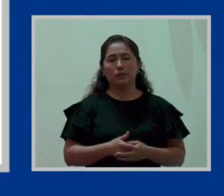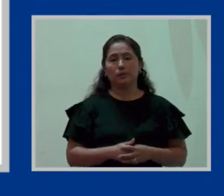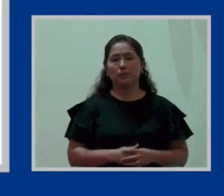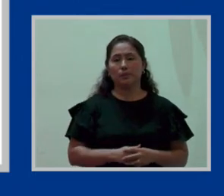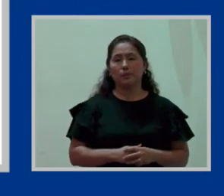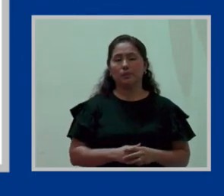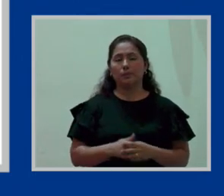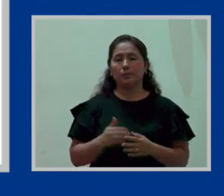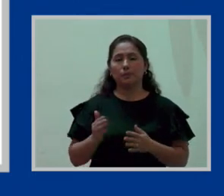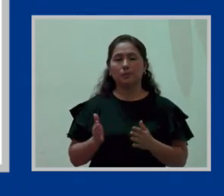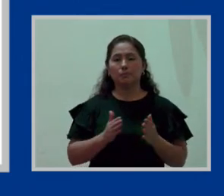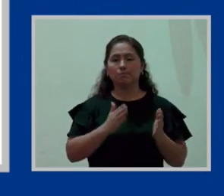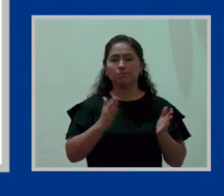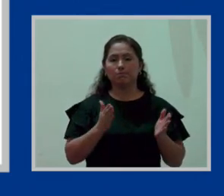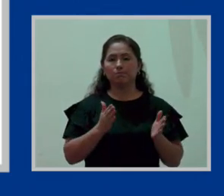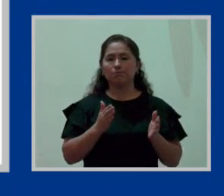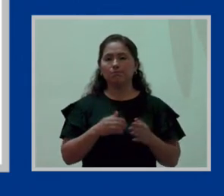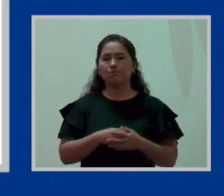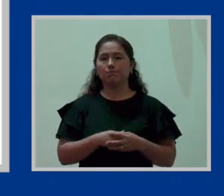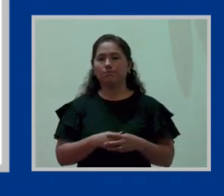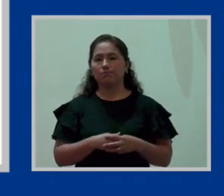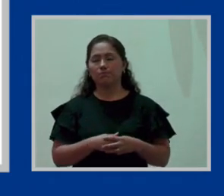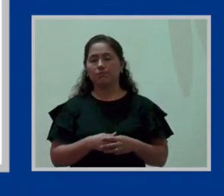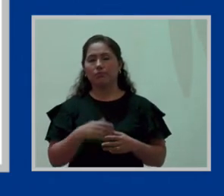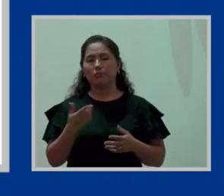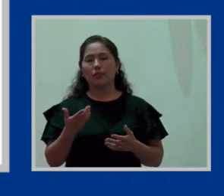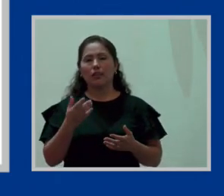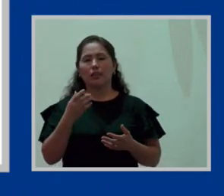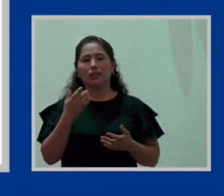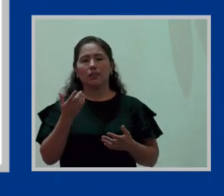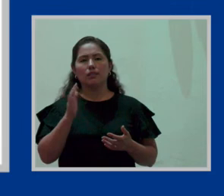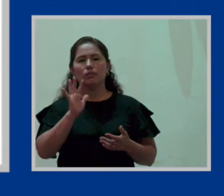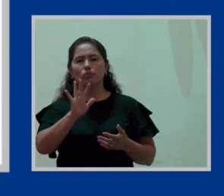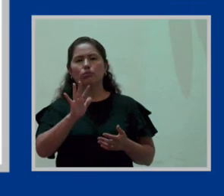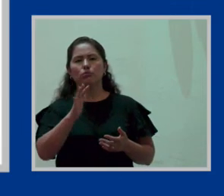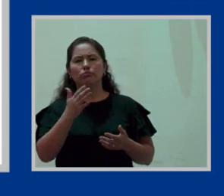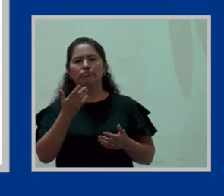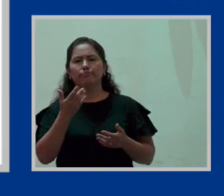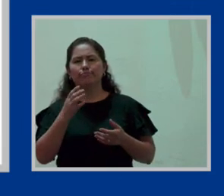Por otro lado, el elemento privacidad. El elemento privacidad,